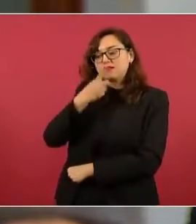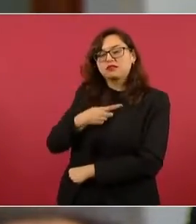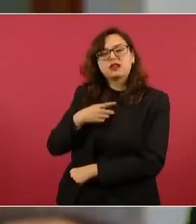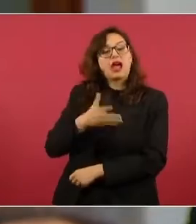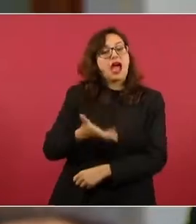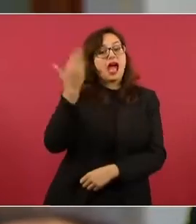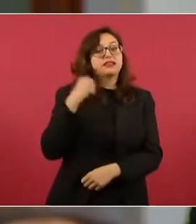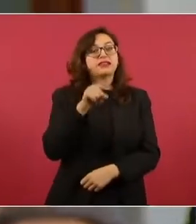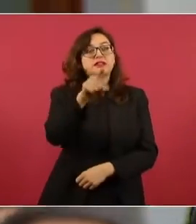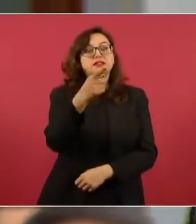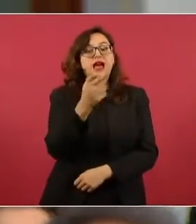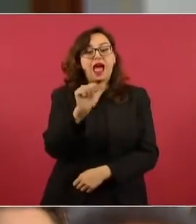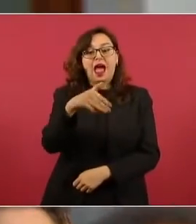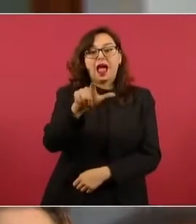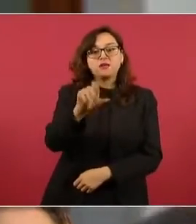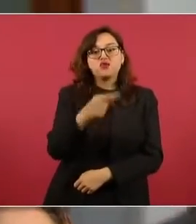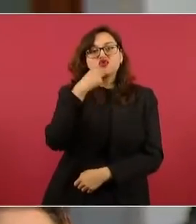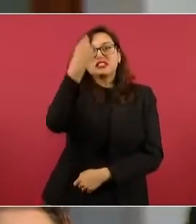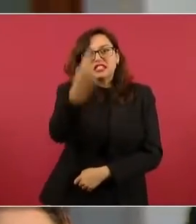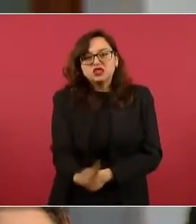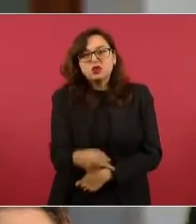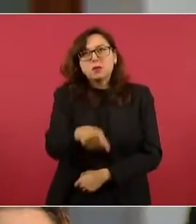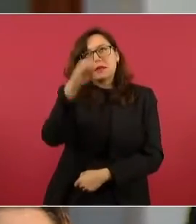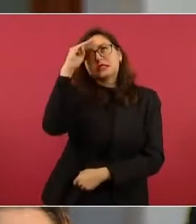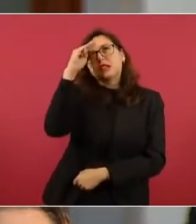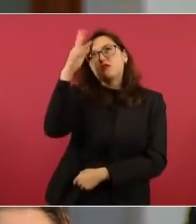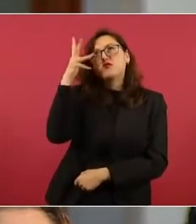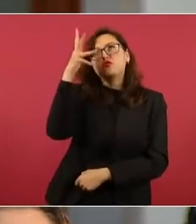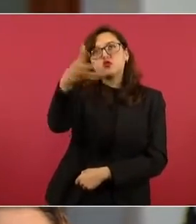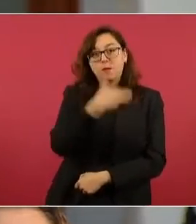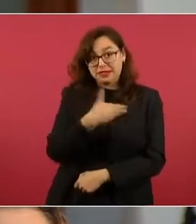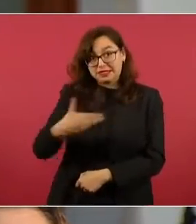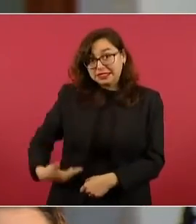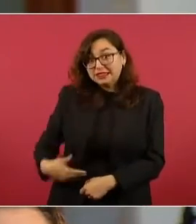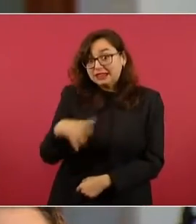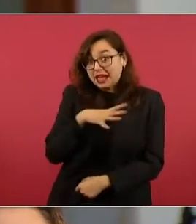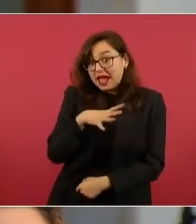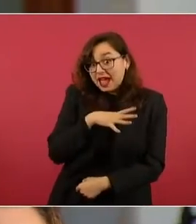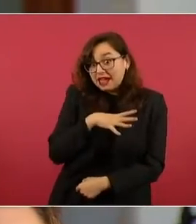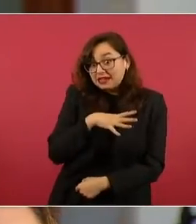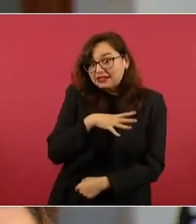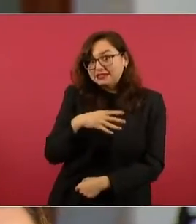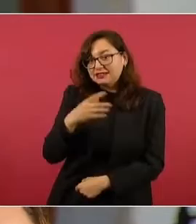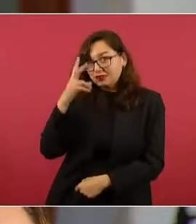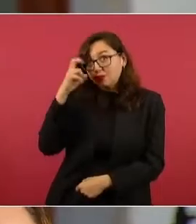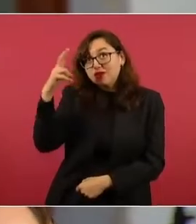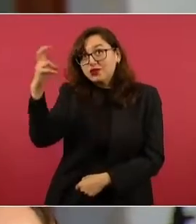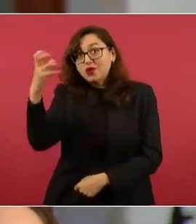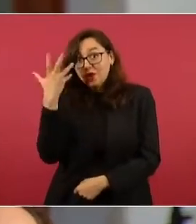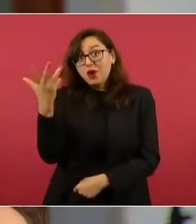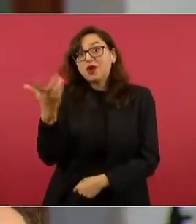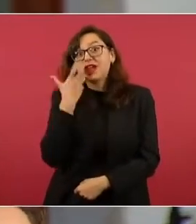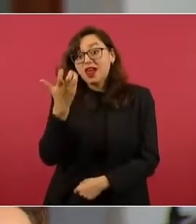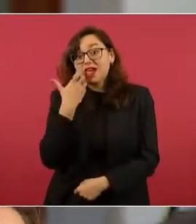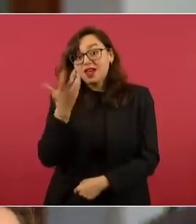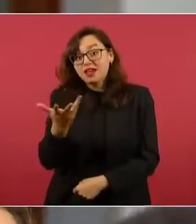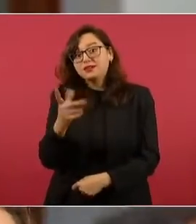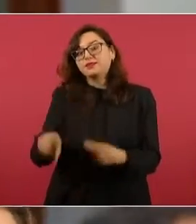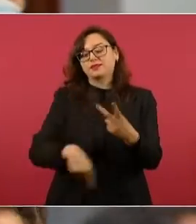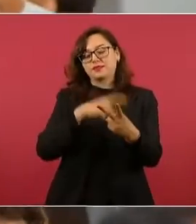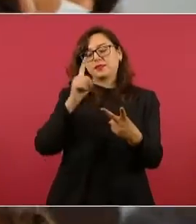presidente? Esa es la primera pregunta. Y la segunda pregunta. En Chiapas hubo un programa